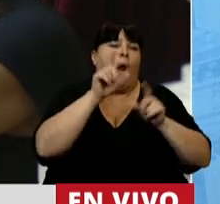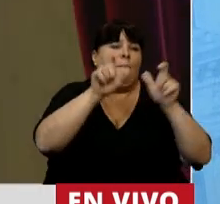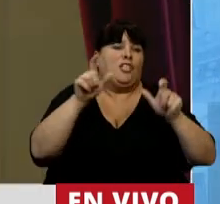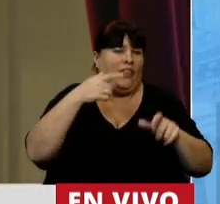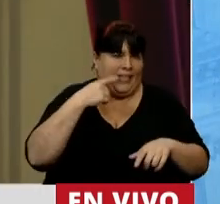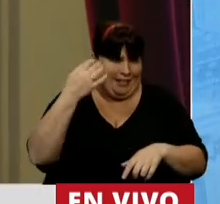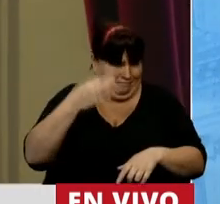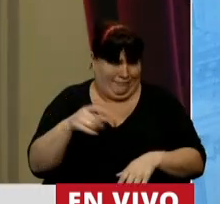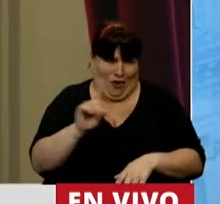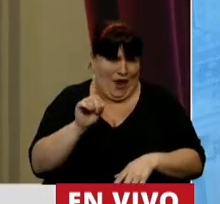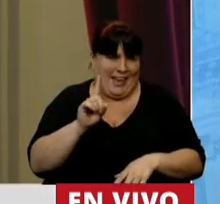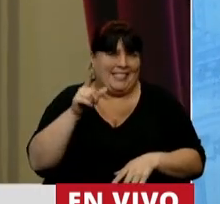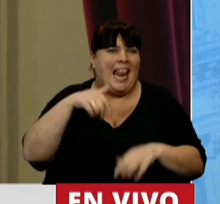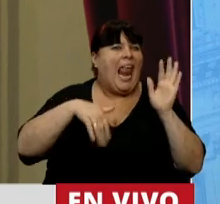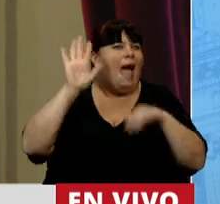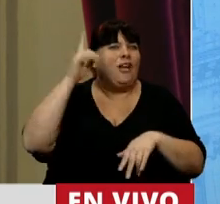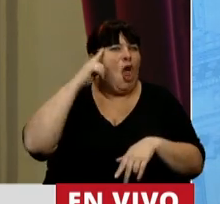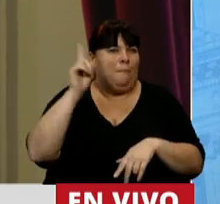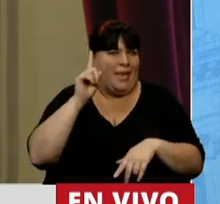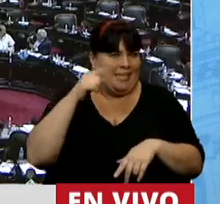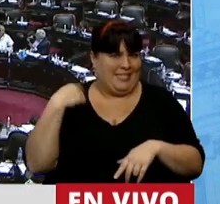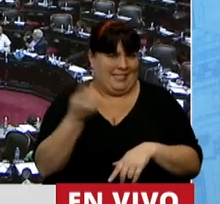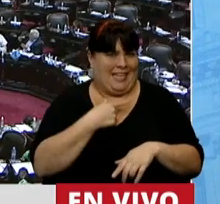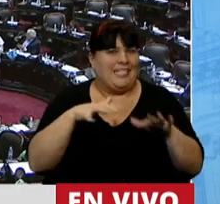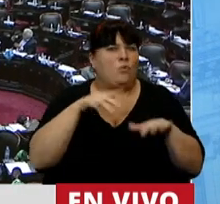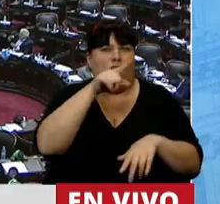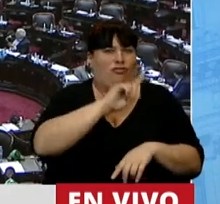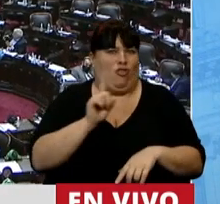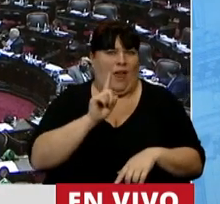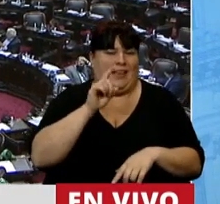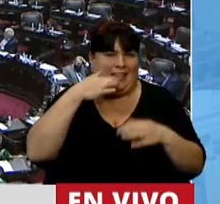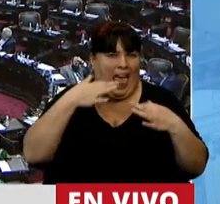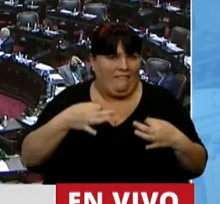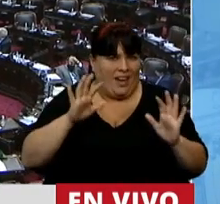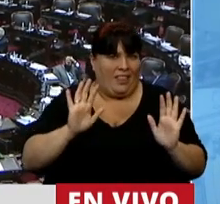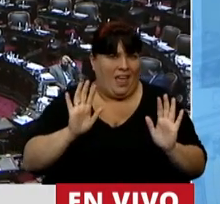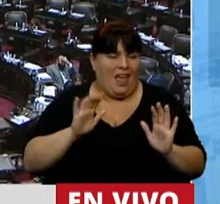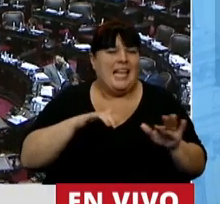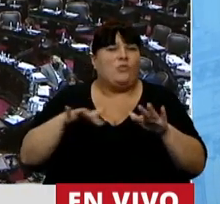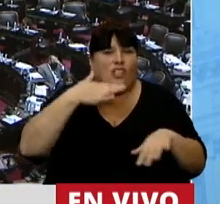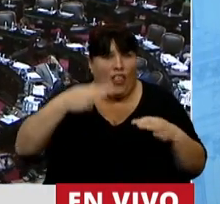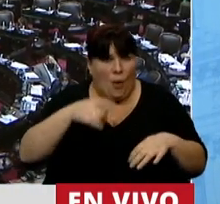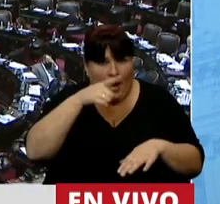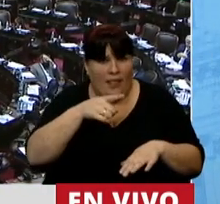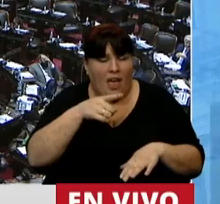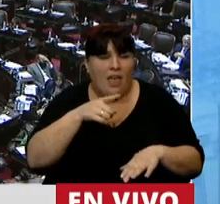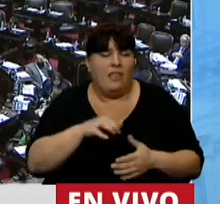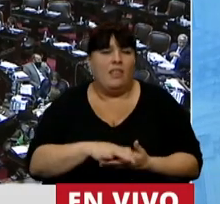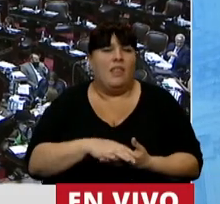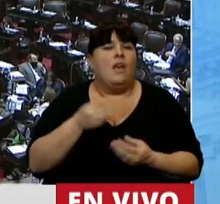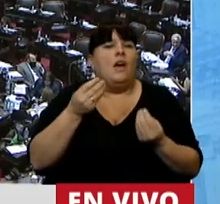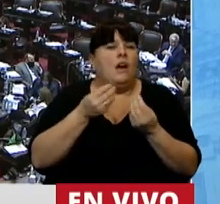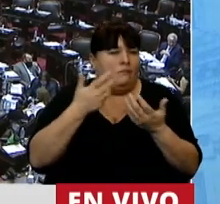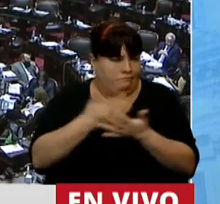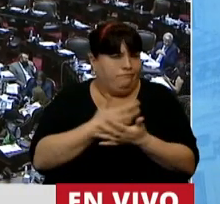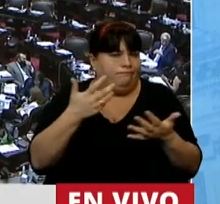personas, pero no es el sentir de las mayorías, no es lo que nos está pasando en la realidad. En la realidad hay